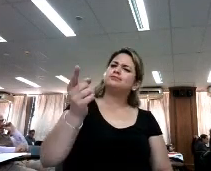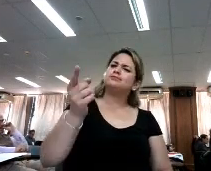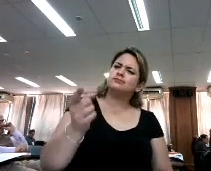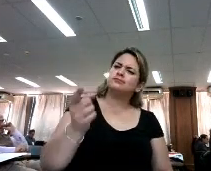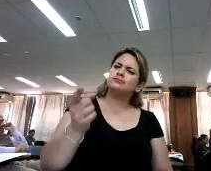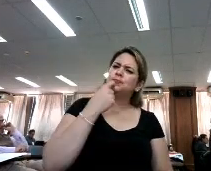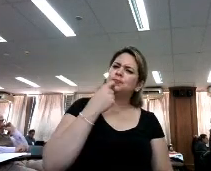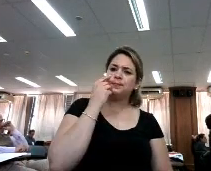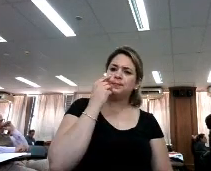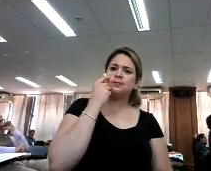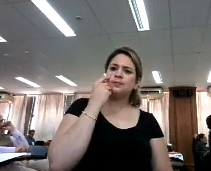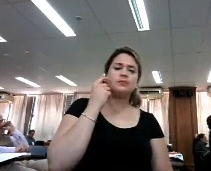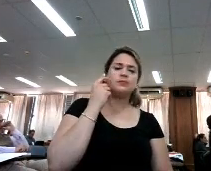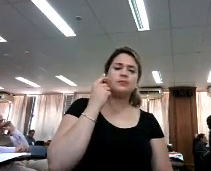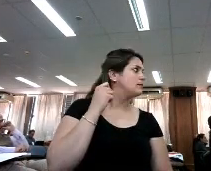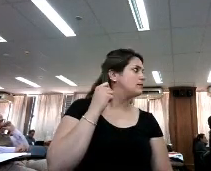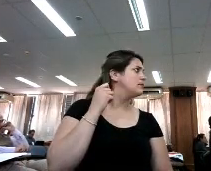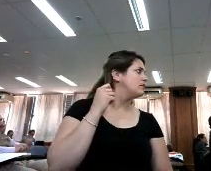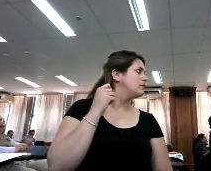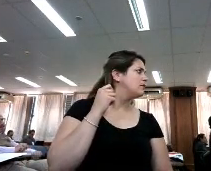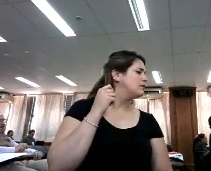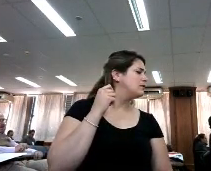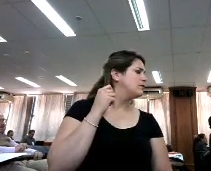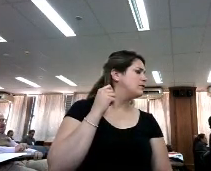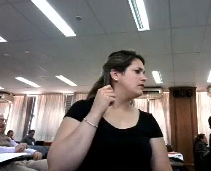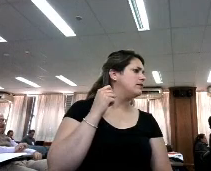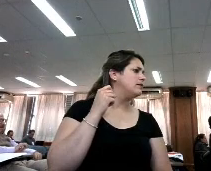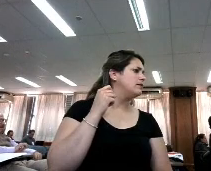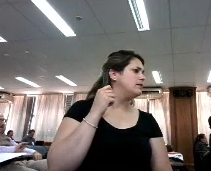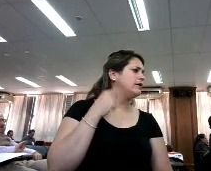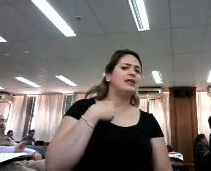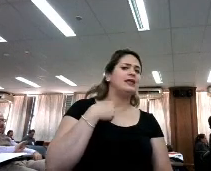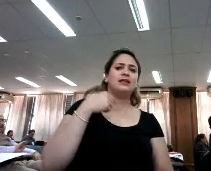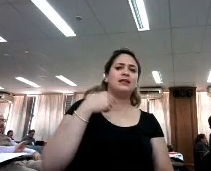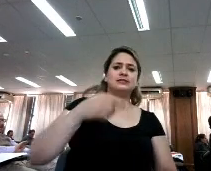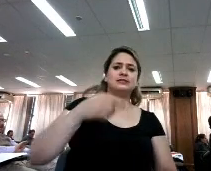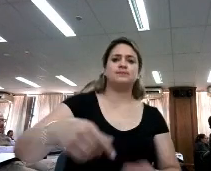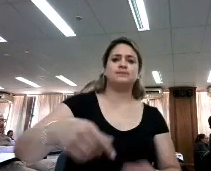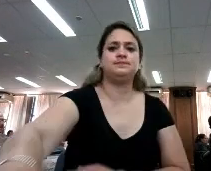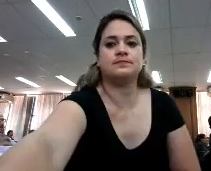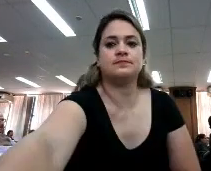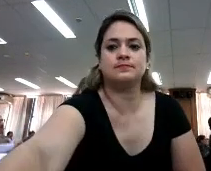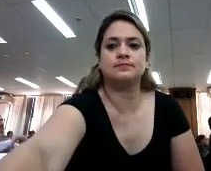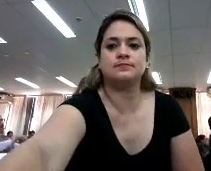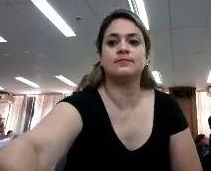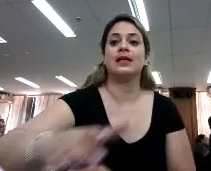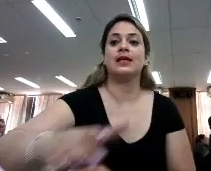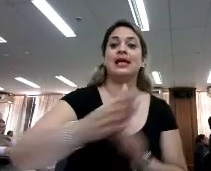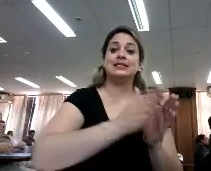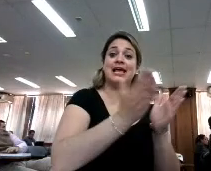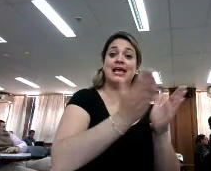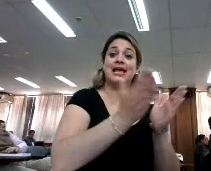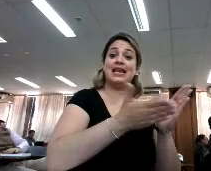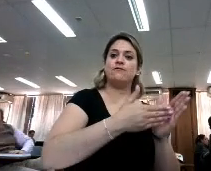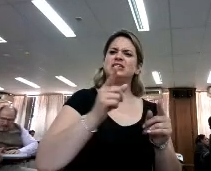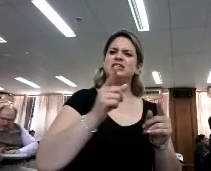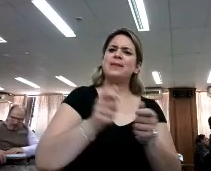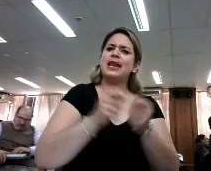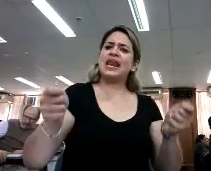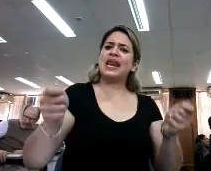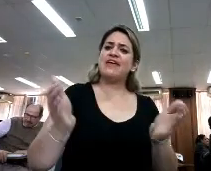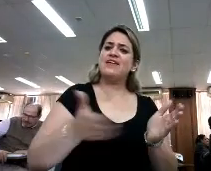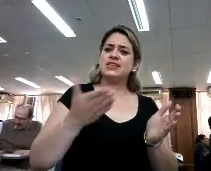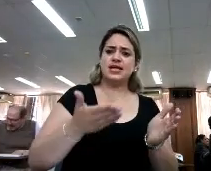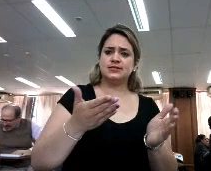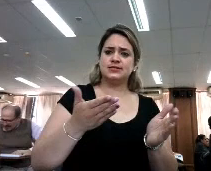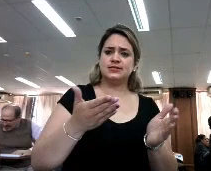si tenéis también hecho el estudio en cuanto al uso para la investigación de revistas y de libros en campos tan